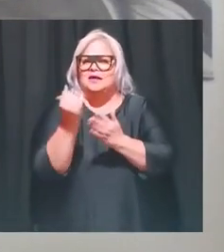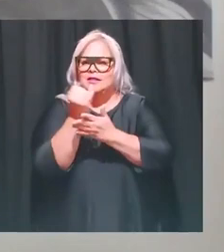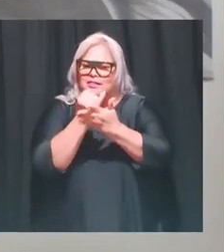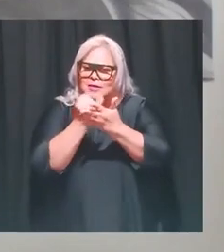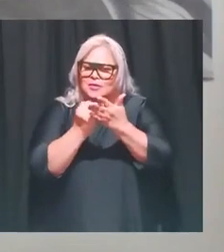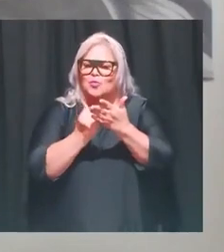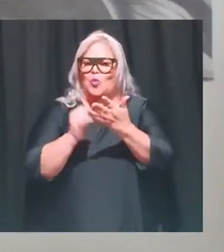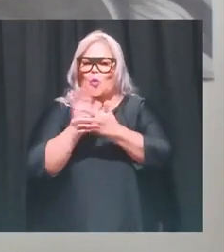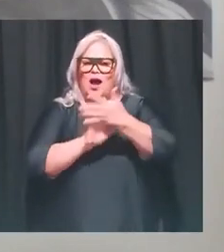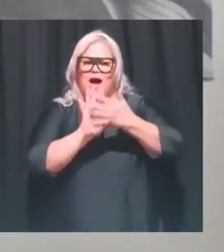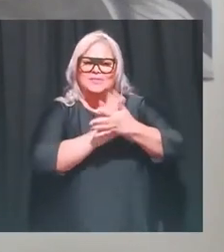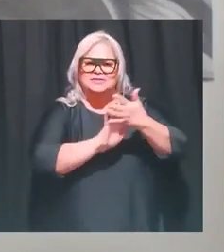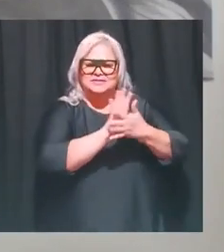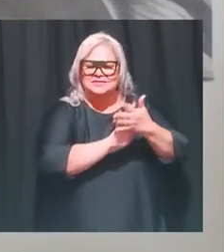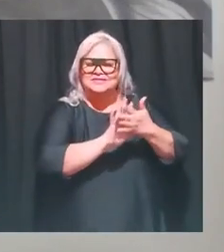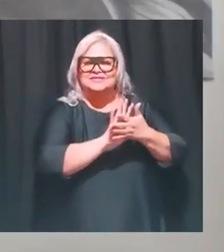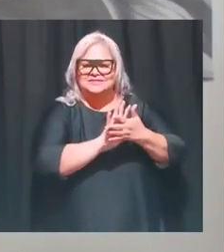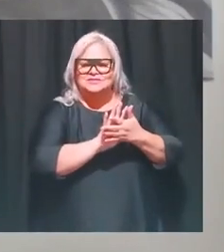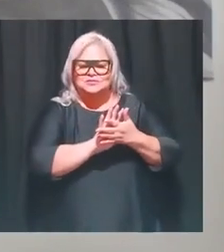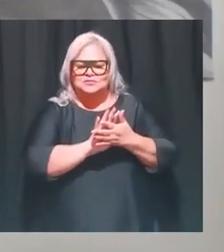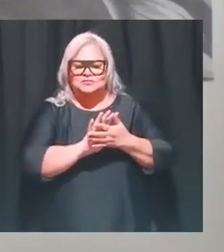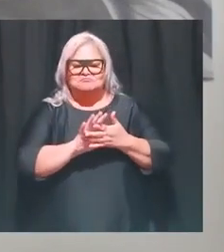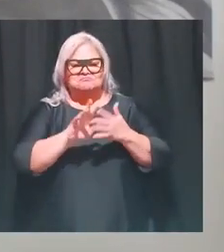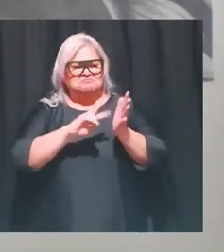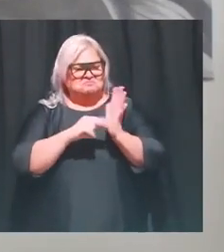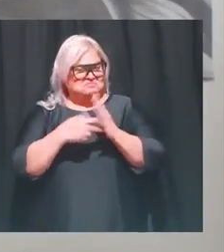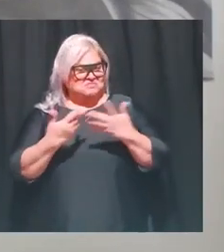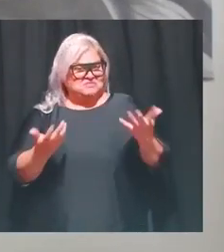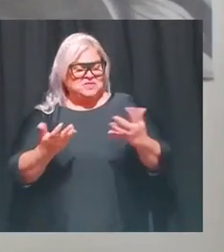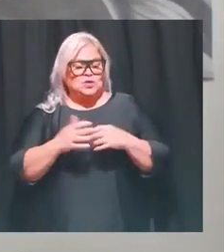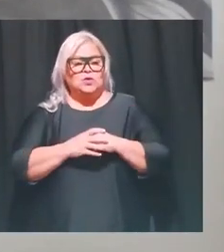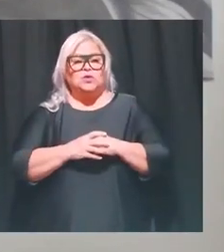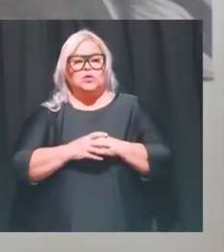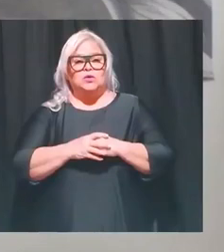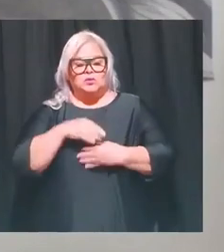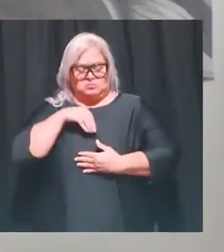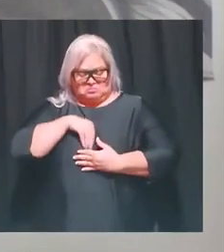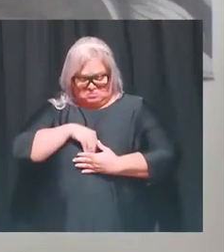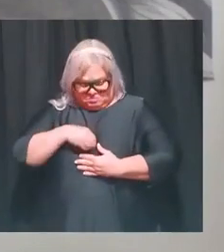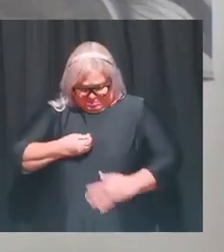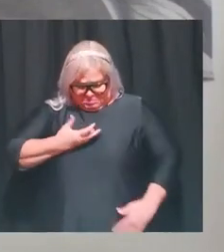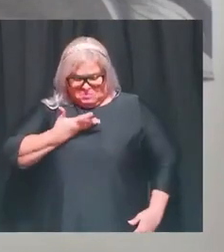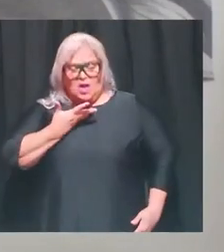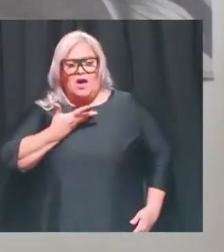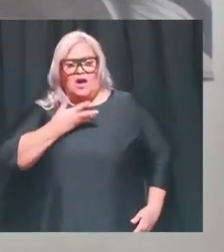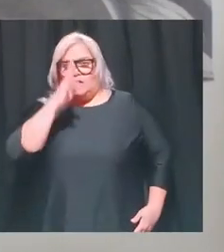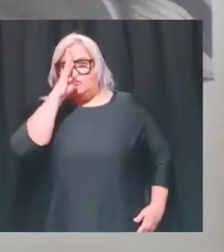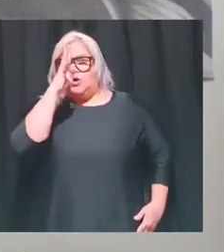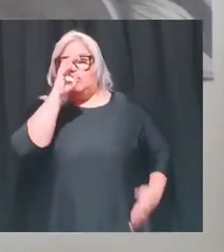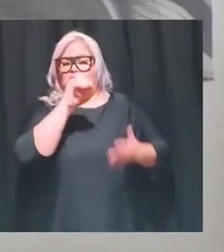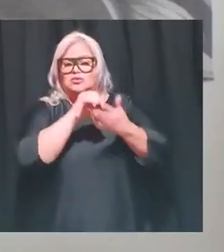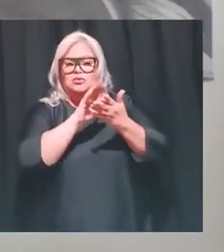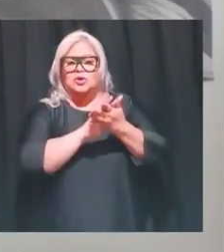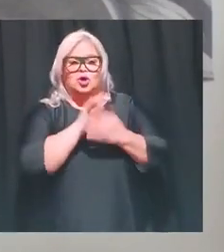dibujo abstracto. ¿Y qué es un dibujo abstracto? Pues viene siendo un dibujo de adentro hacia afuera. En vez de un dibujo de lo que